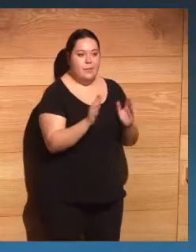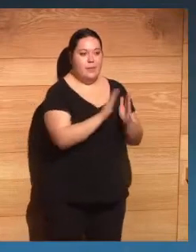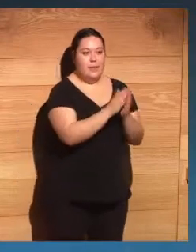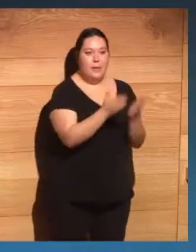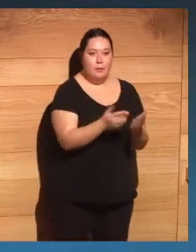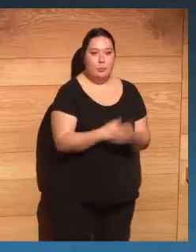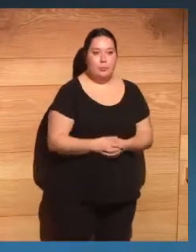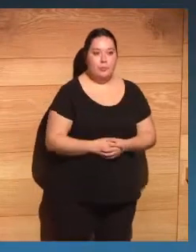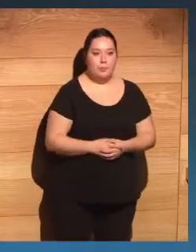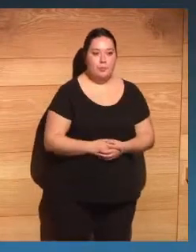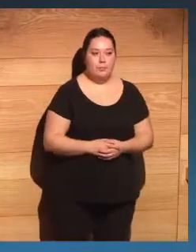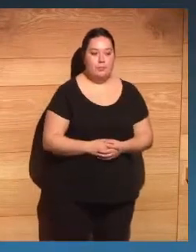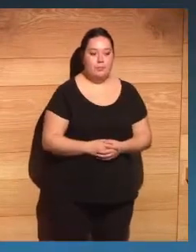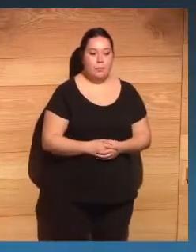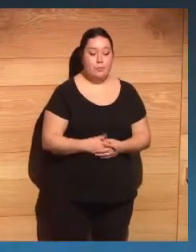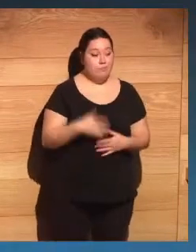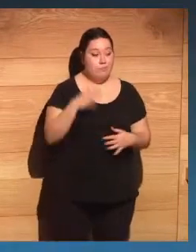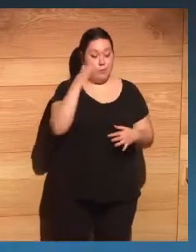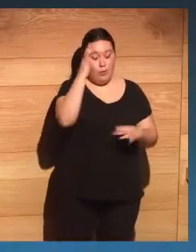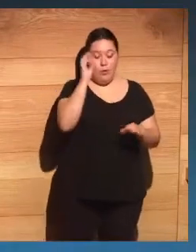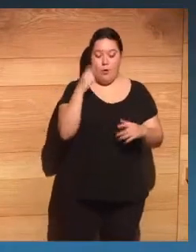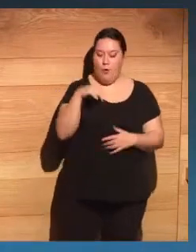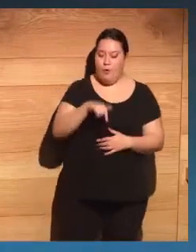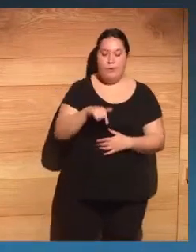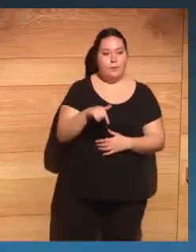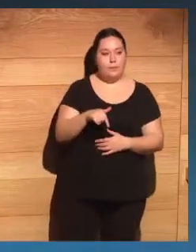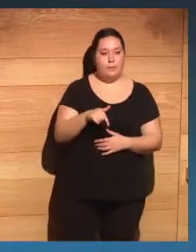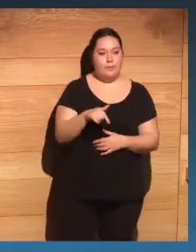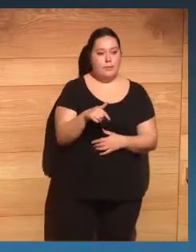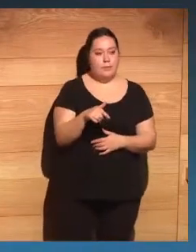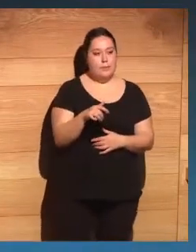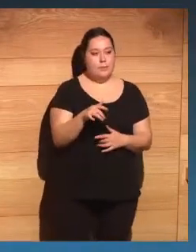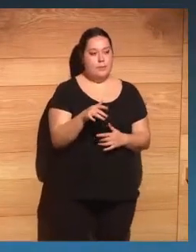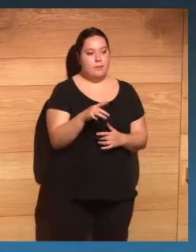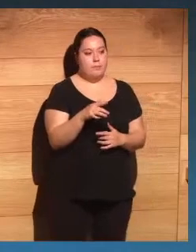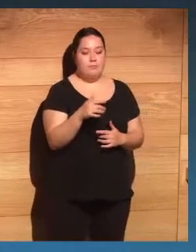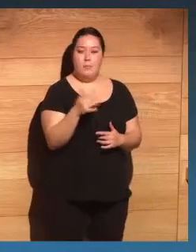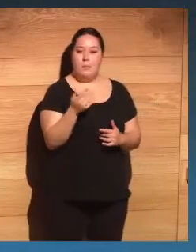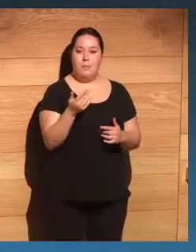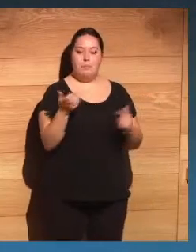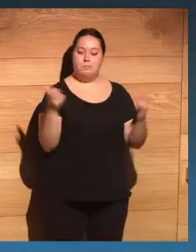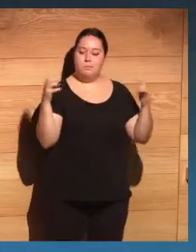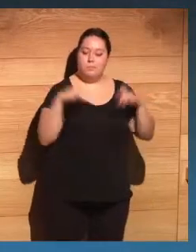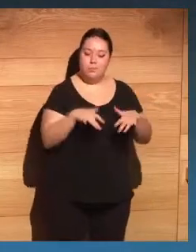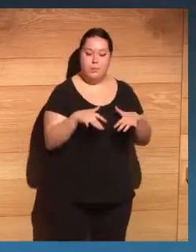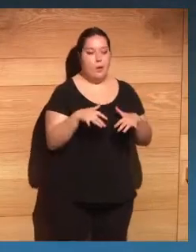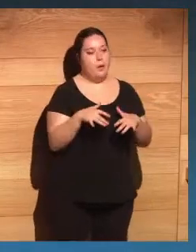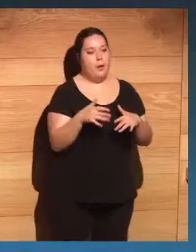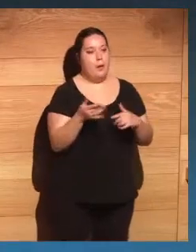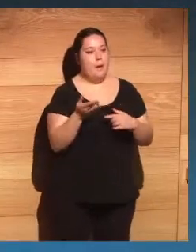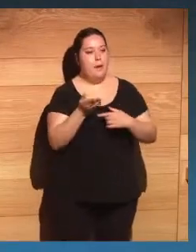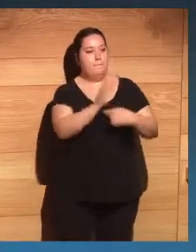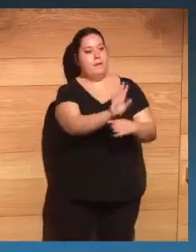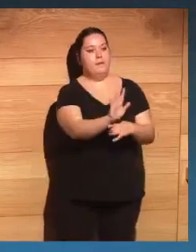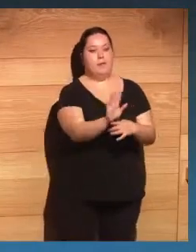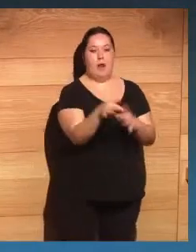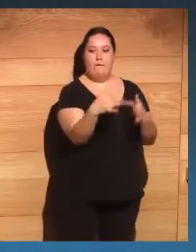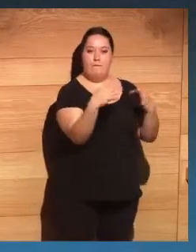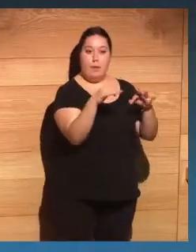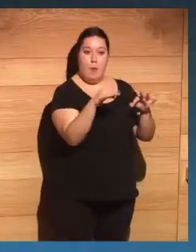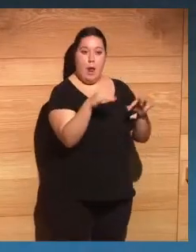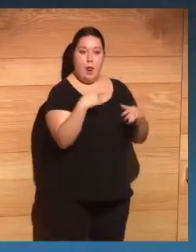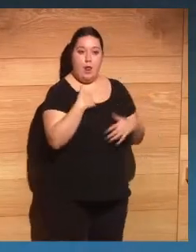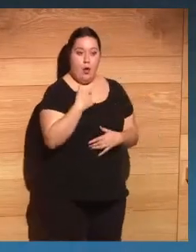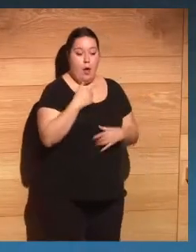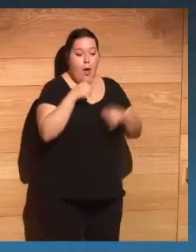evidentemente hoy estamos aquí ya para hacer ese acto de presentación formal. Me voy a poner las